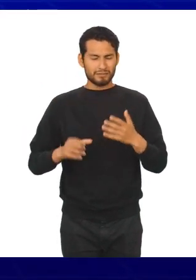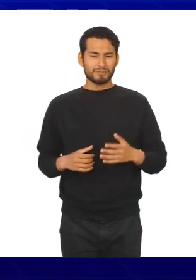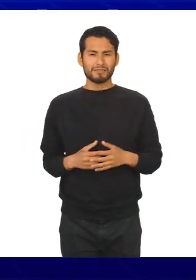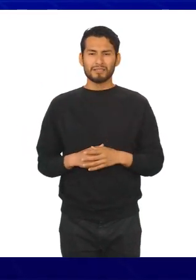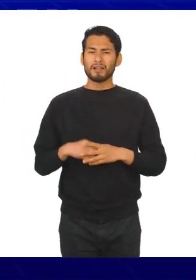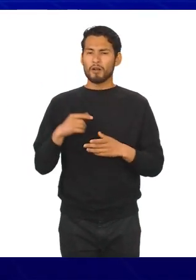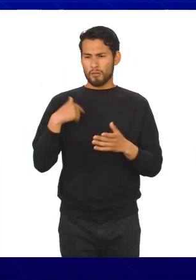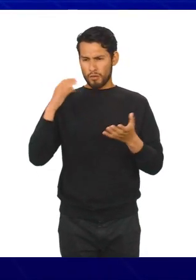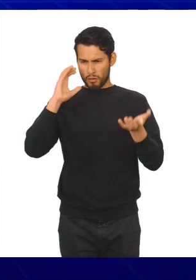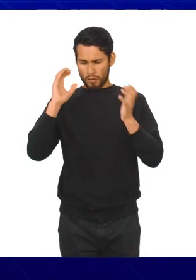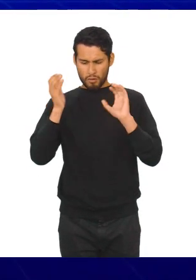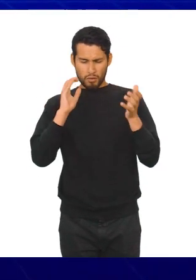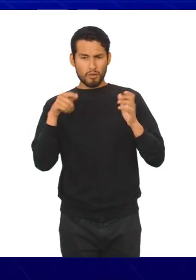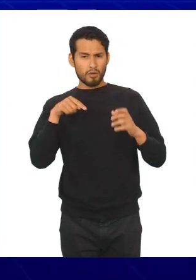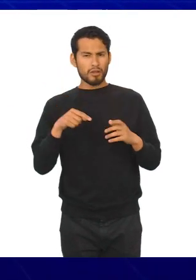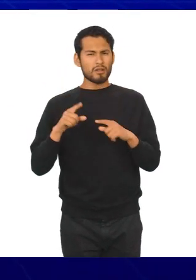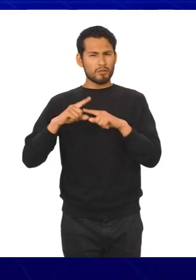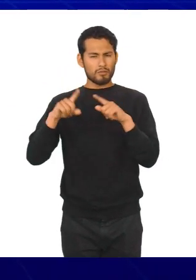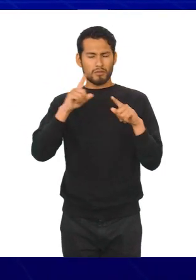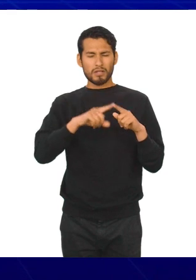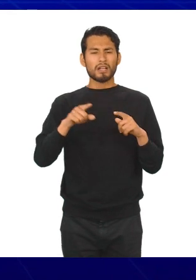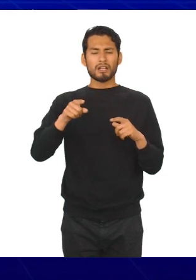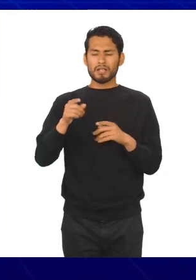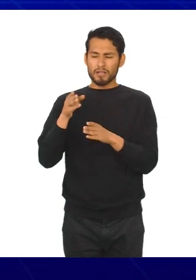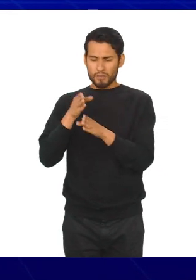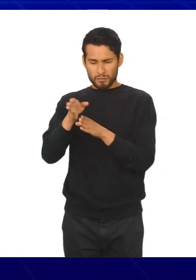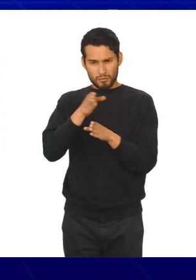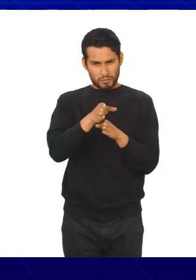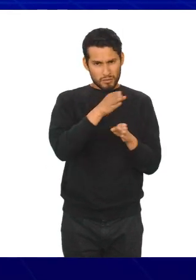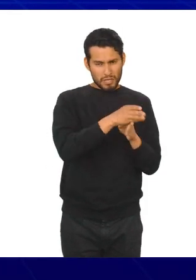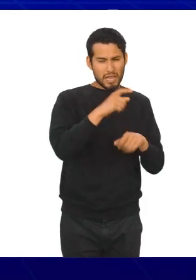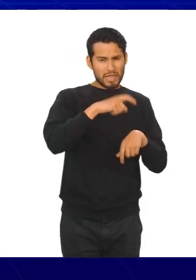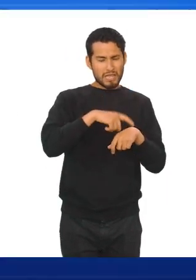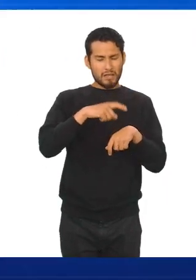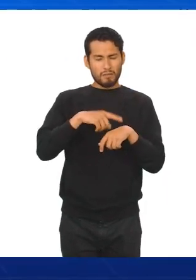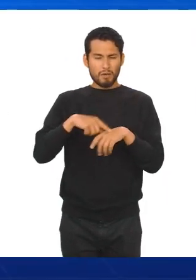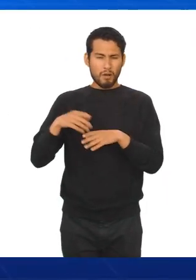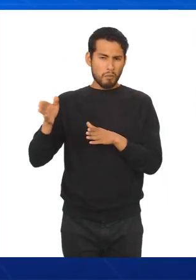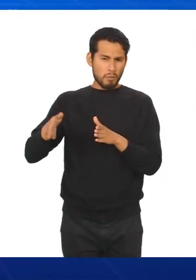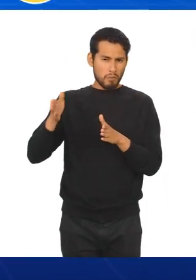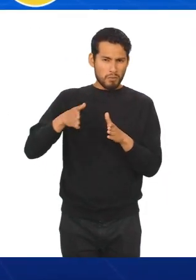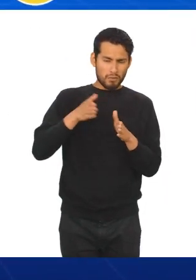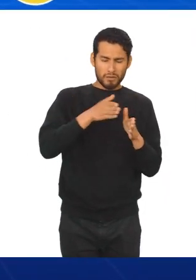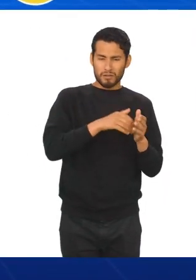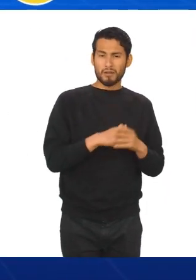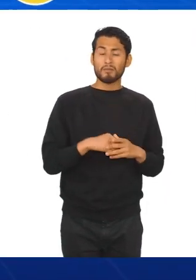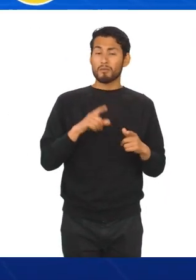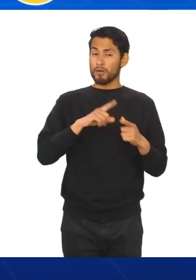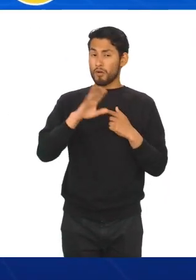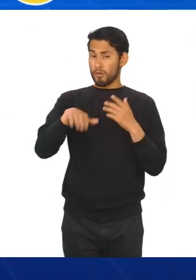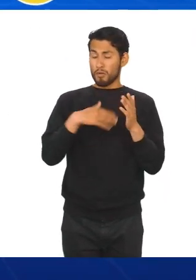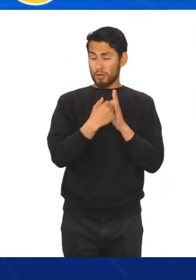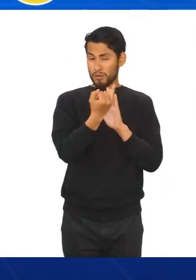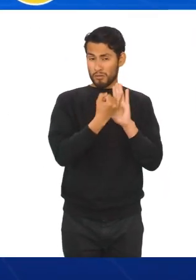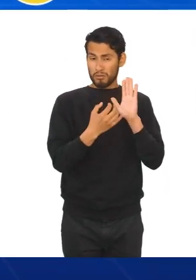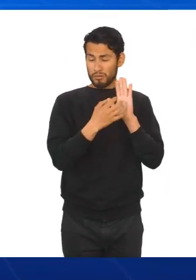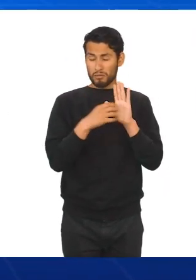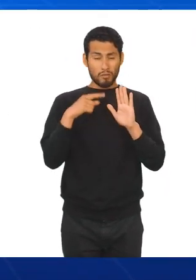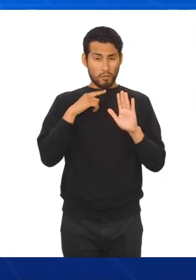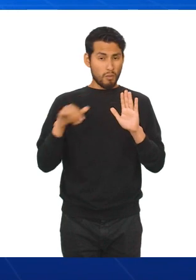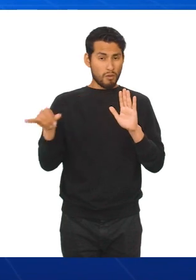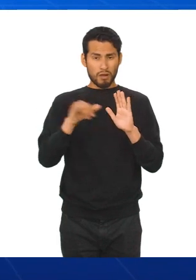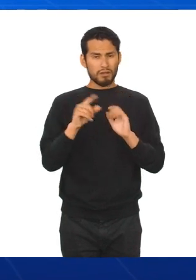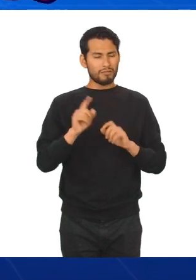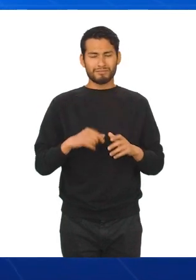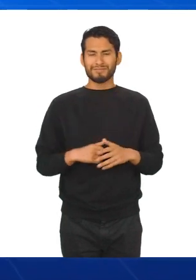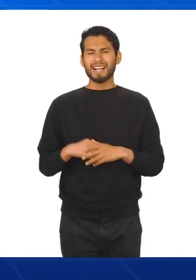se comparan las frecuencias entre diferentes categorías o periodos de tiempo. Pero no todos los pictogramas son iguales. Así